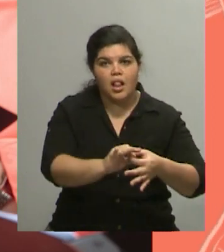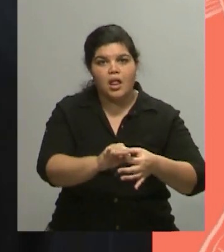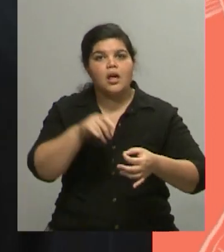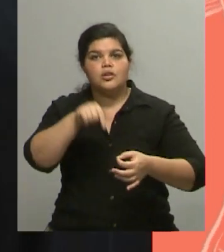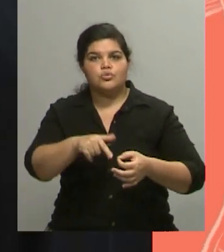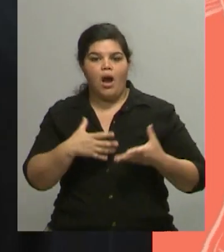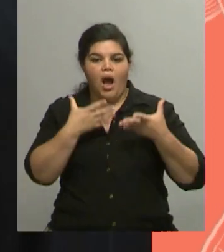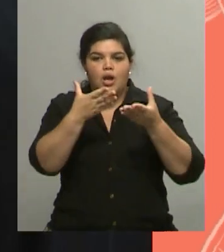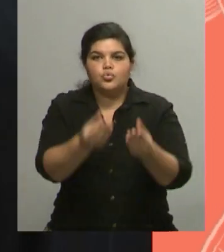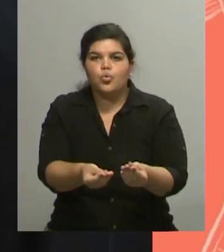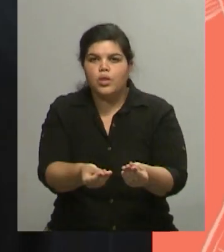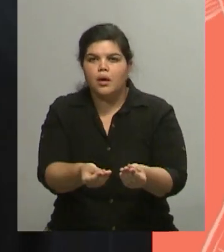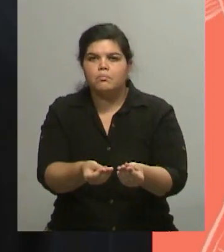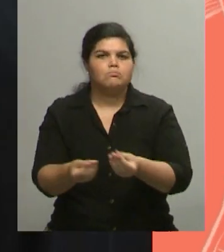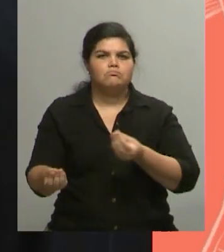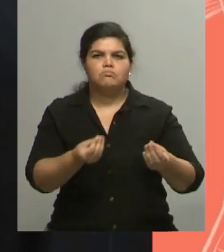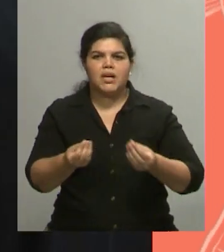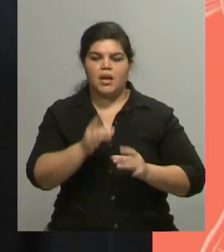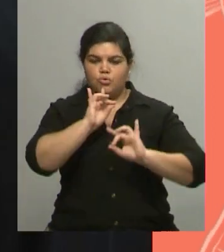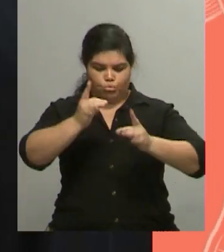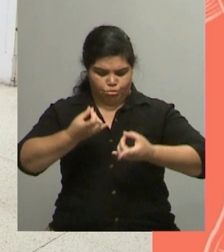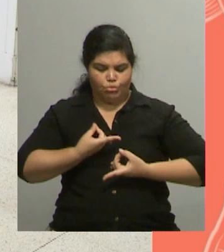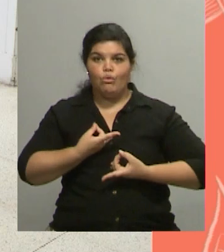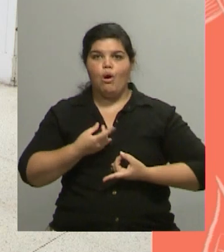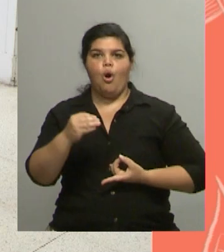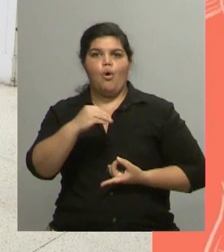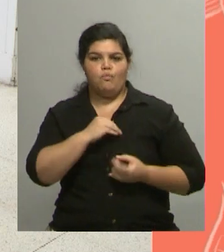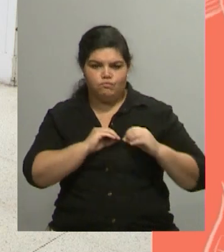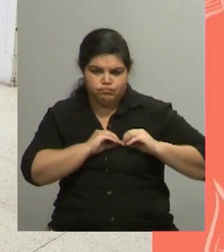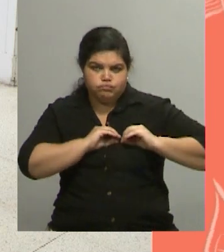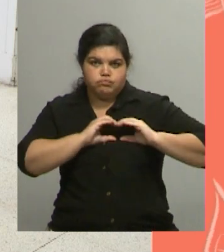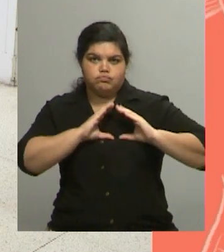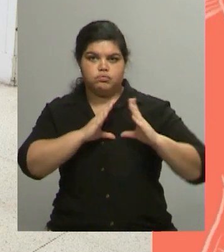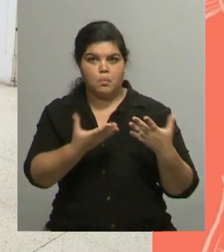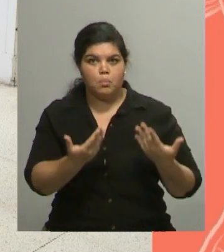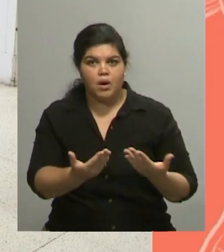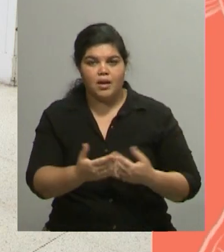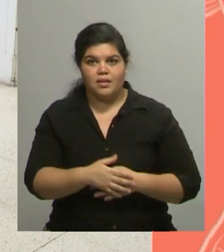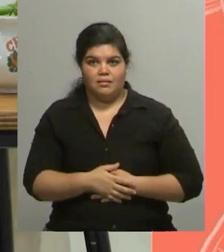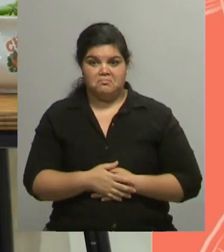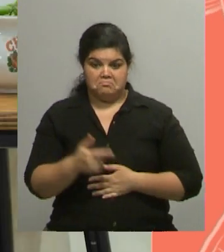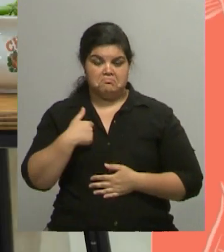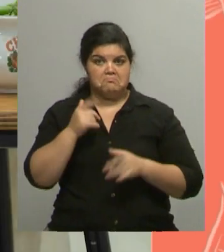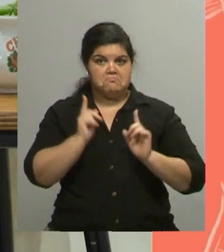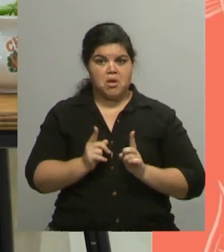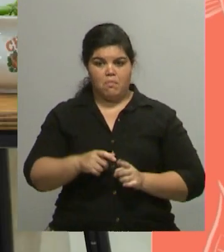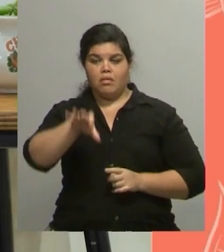personal. El volver a creer en uno y darse cuenta que uno, llegando a cierta edad, tiene un montón para dar todavía. Que